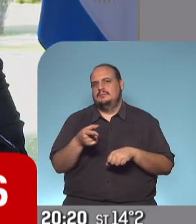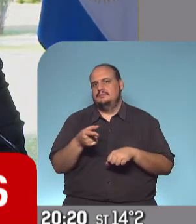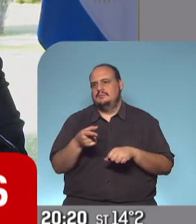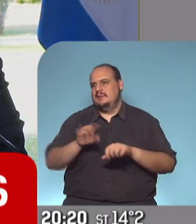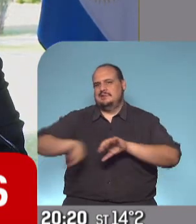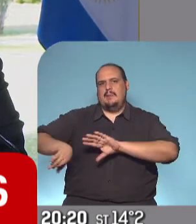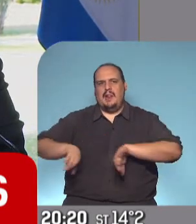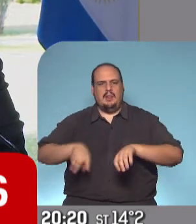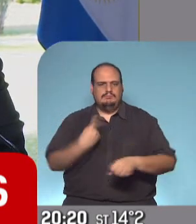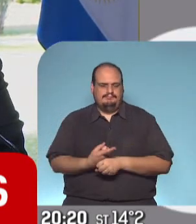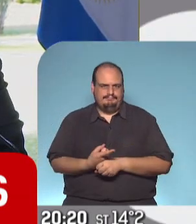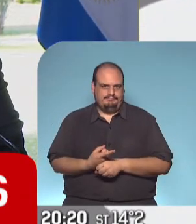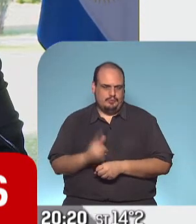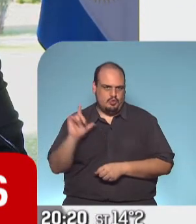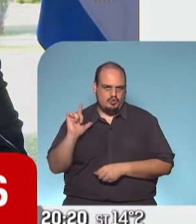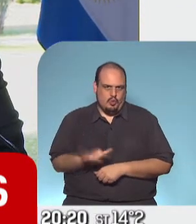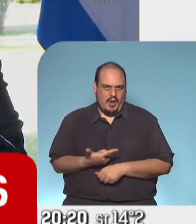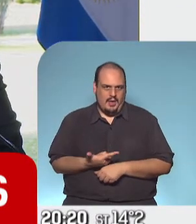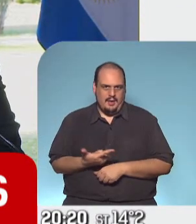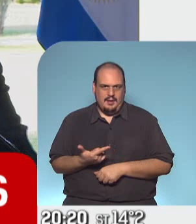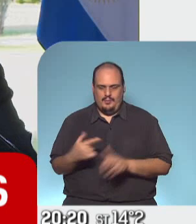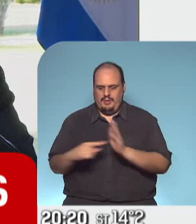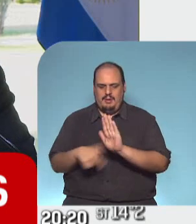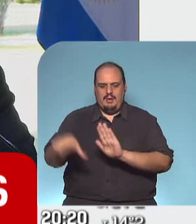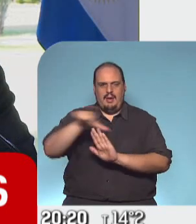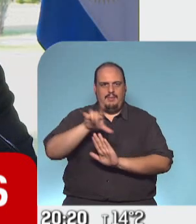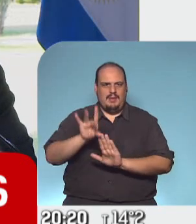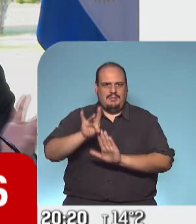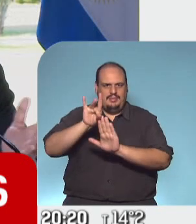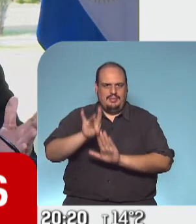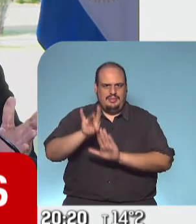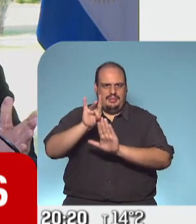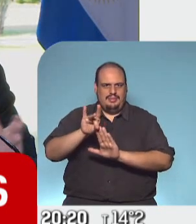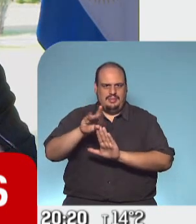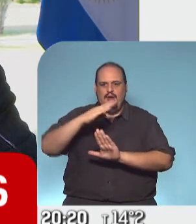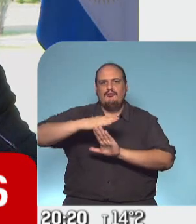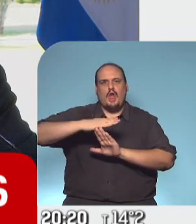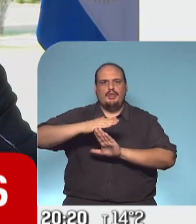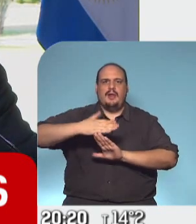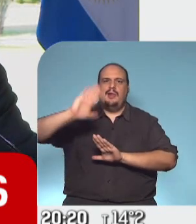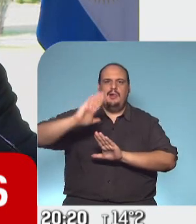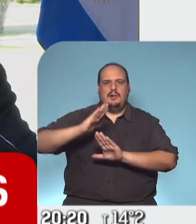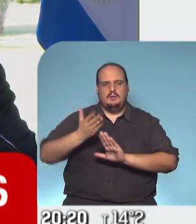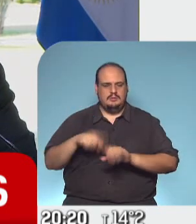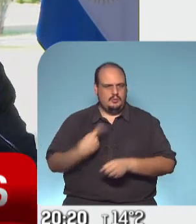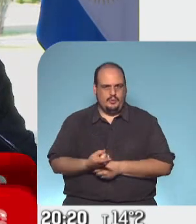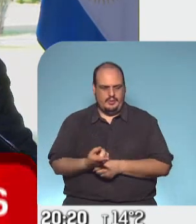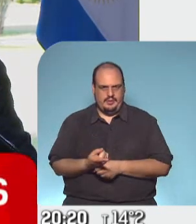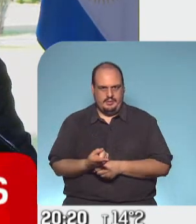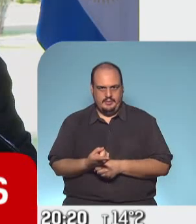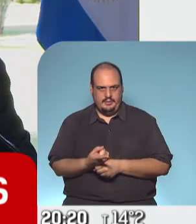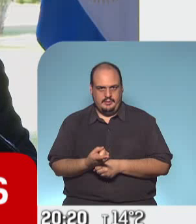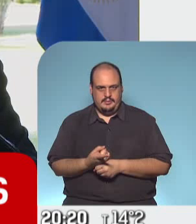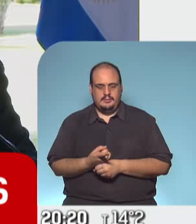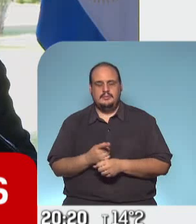las acciones a seguir porque Lamba es una realidad y no se puede tomar como una frontera la General Paz eso está muy claro pero también